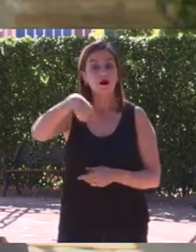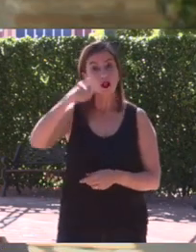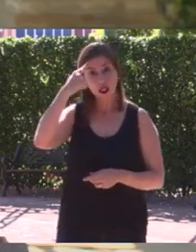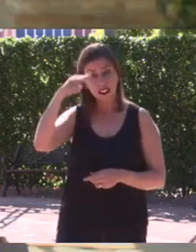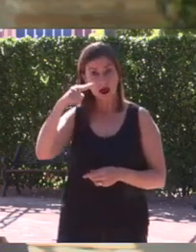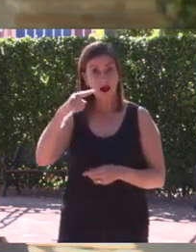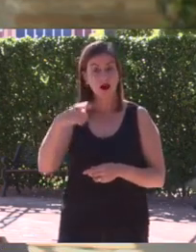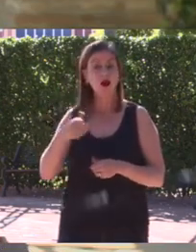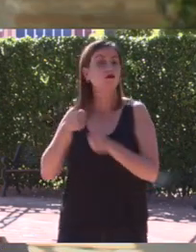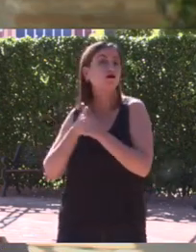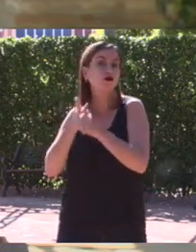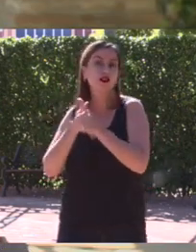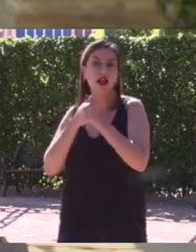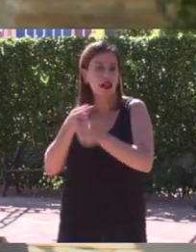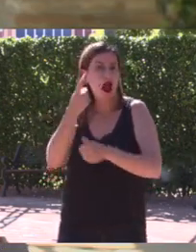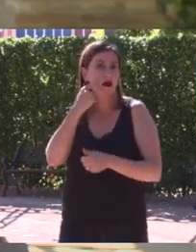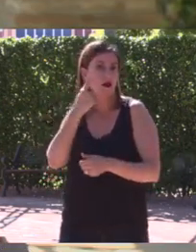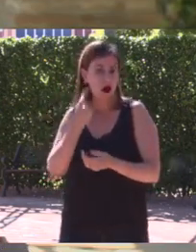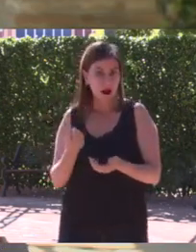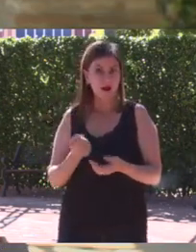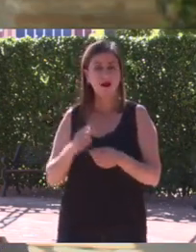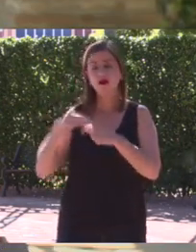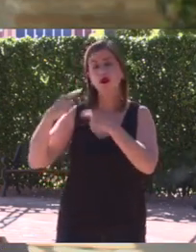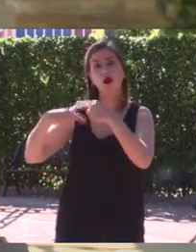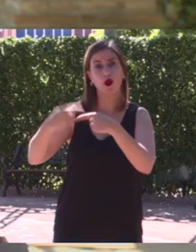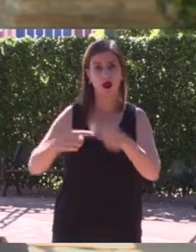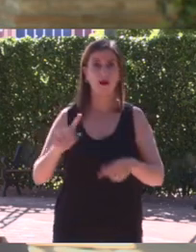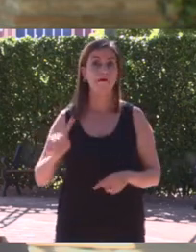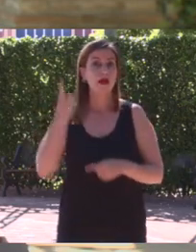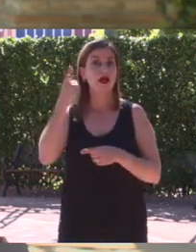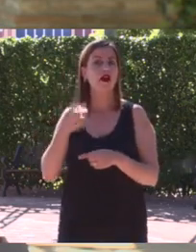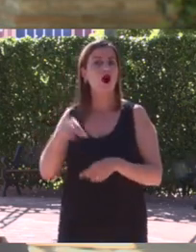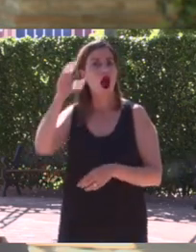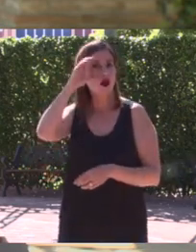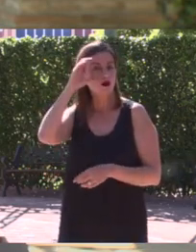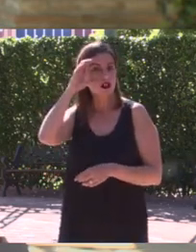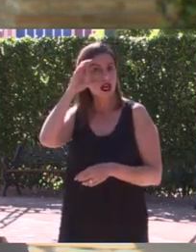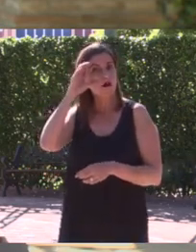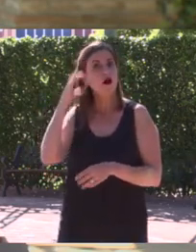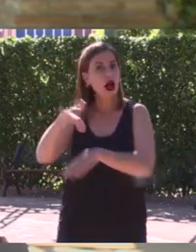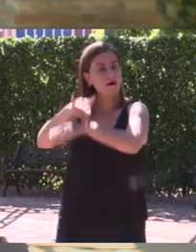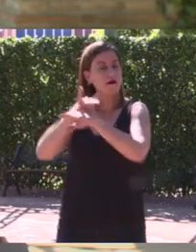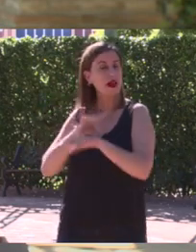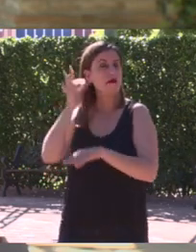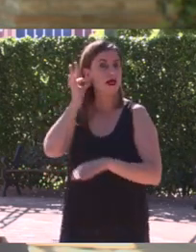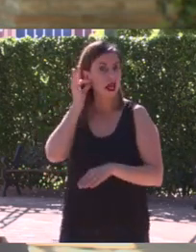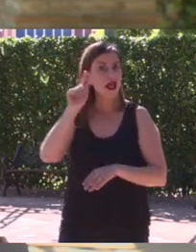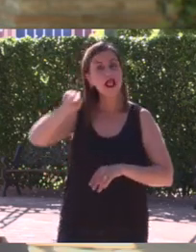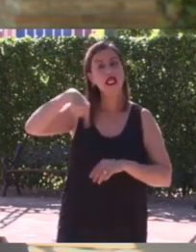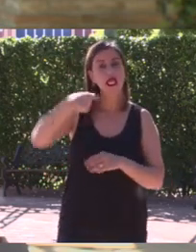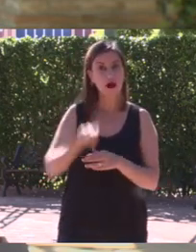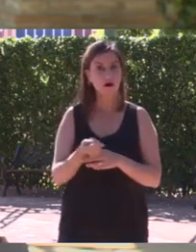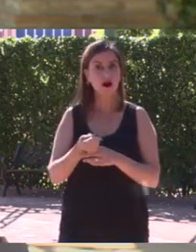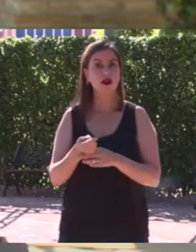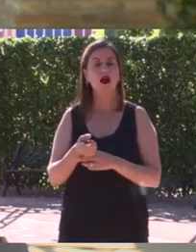siguen habitualmente, en primer lugar vamos a escucharla a ella, escucharemos a nuestra invitada y después daremos